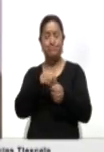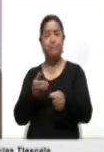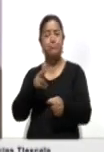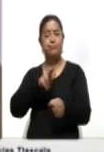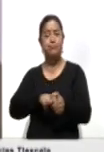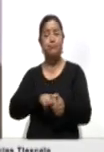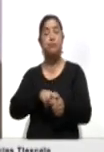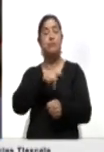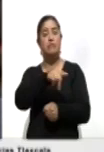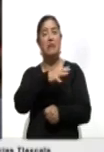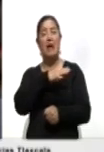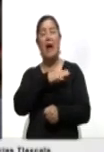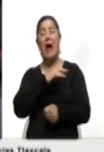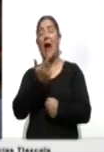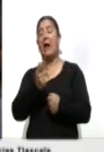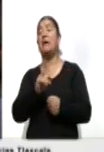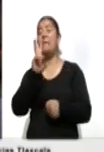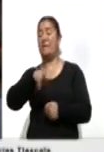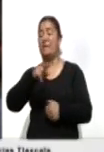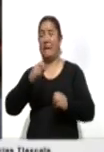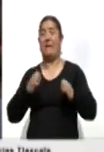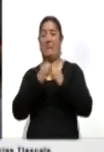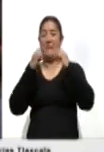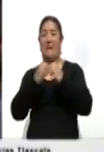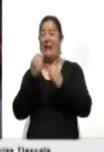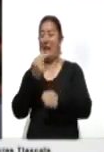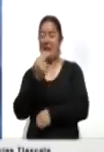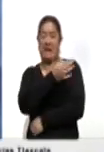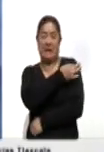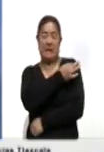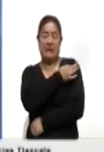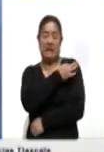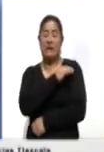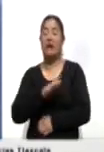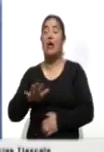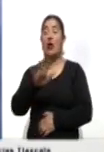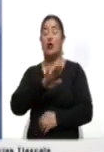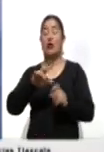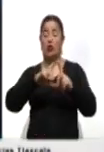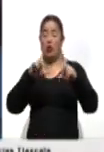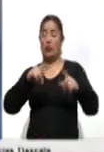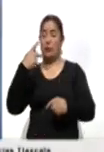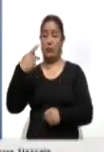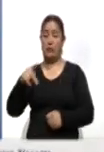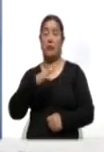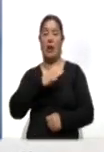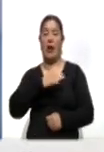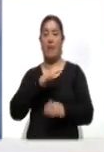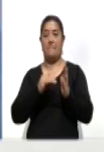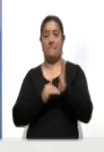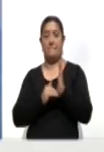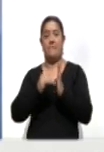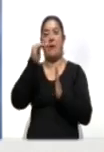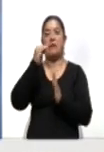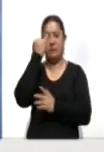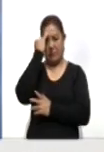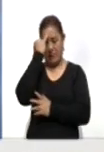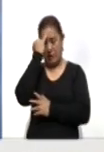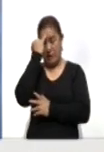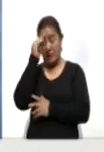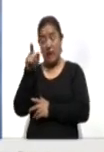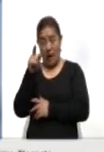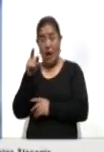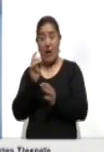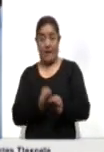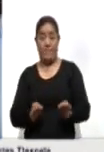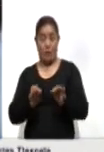emergencia que afecta la producción de vacunas. El repunte perceptible en todo el país es especialmente alarmante porque India es un importante productor